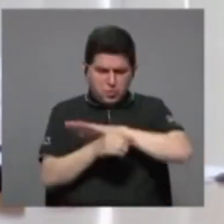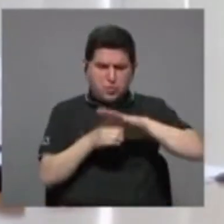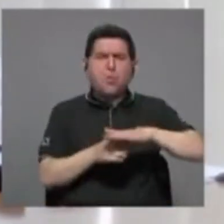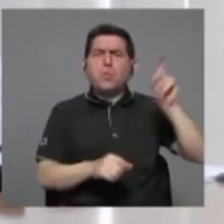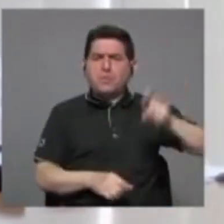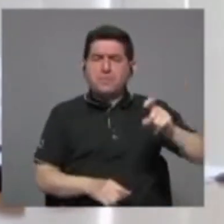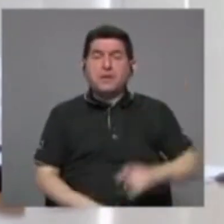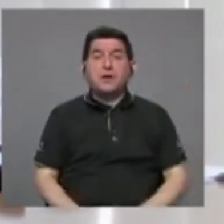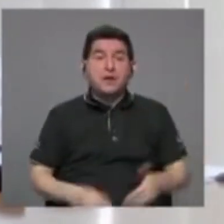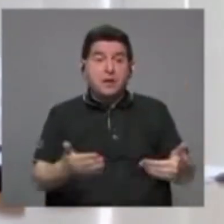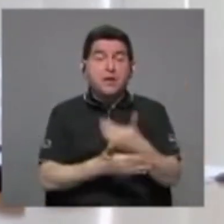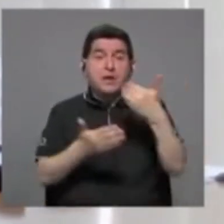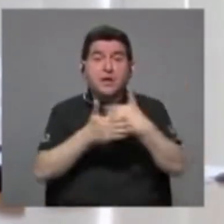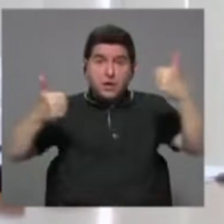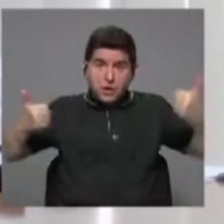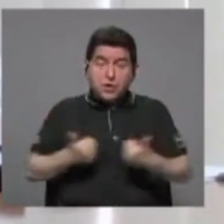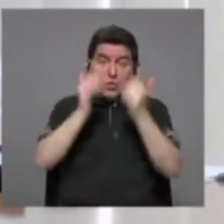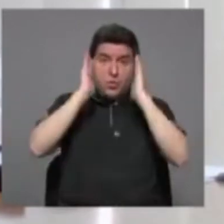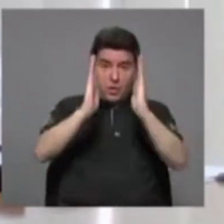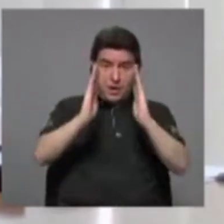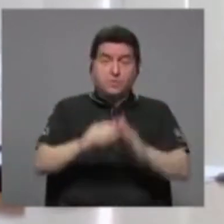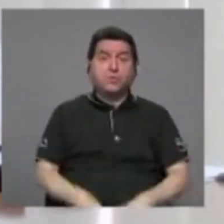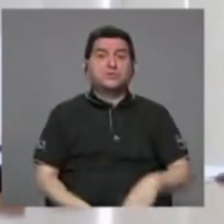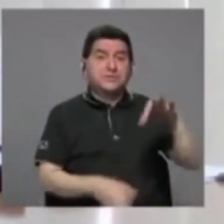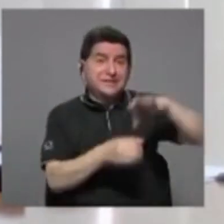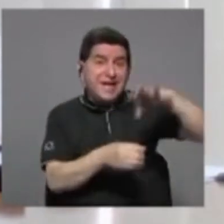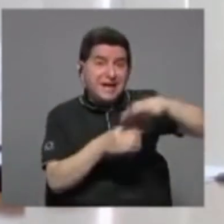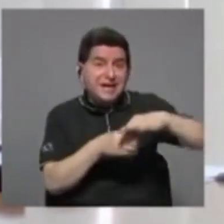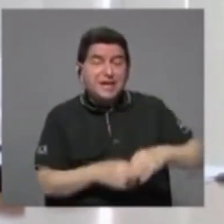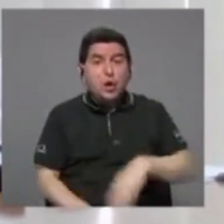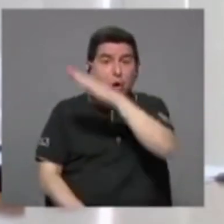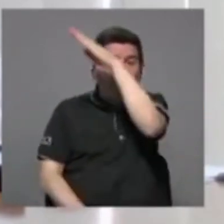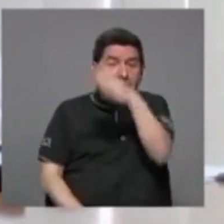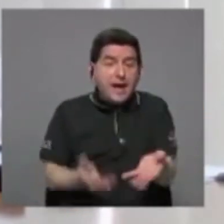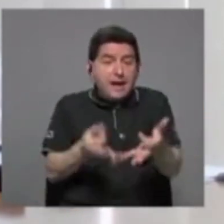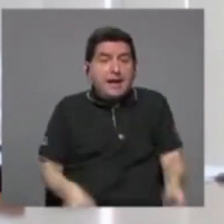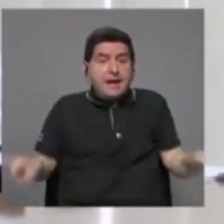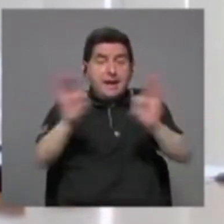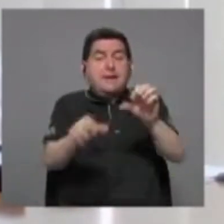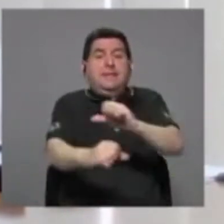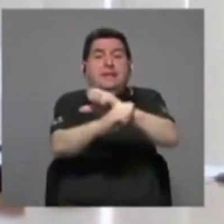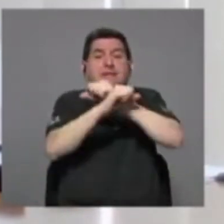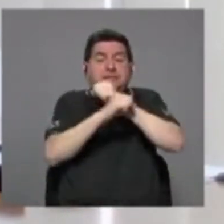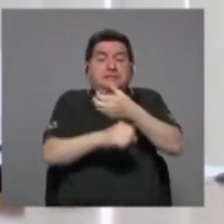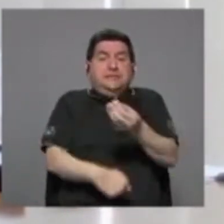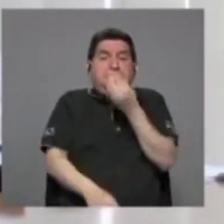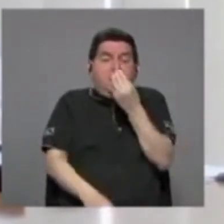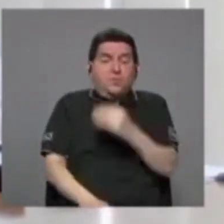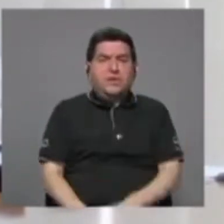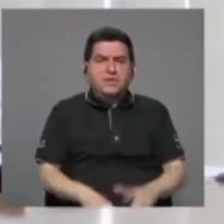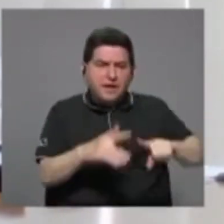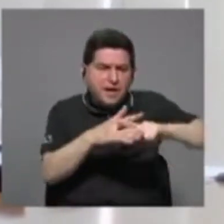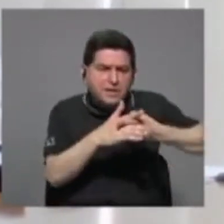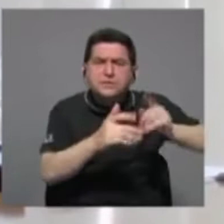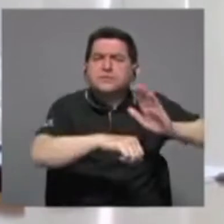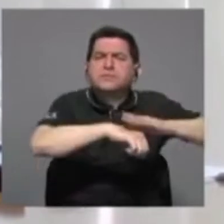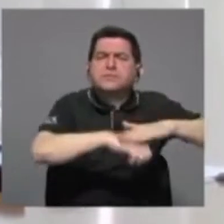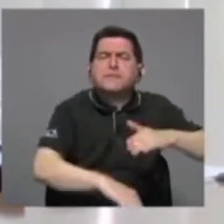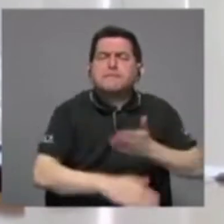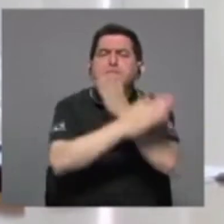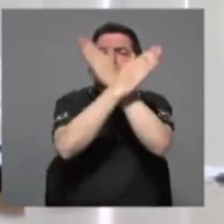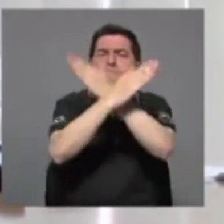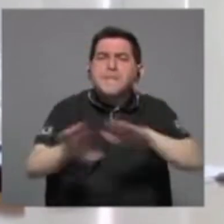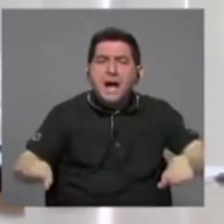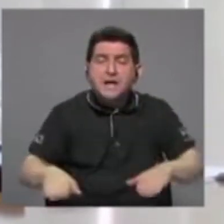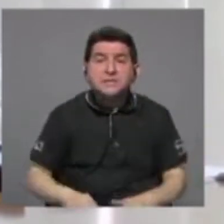nuevos desafíos, dado que el agro es un eje estratégico para la seguridad alimentaria, es un instrumento para la paz y queda